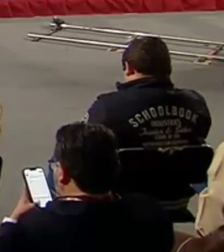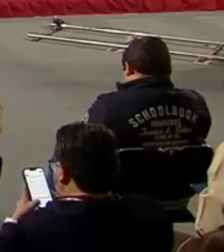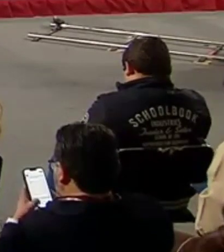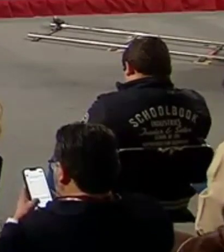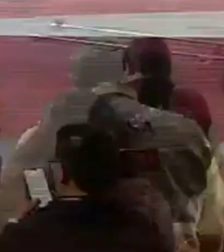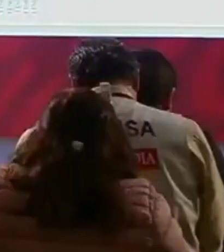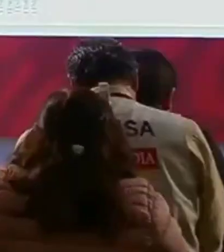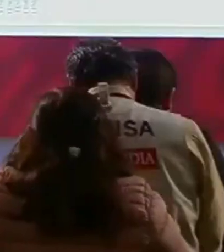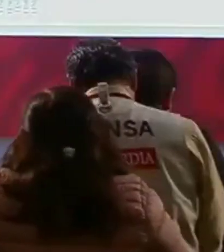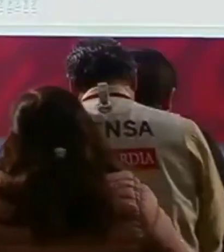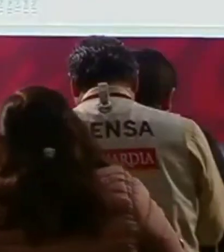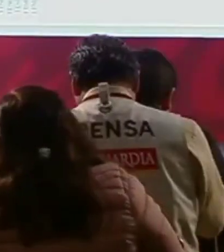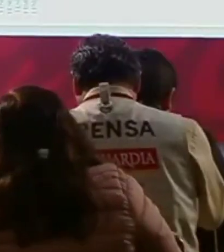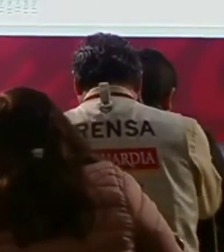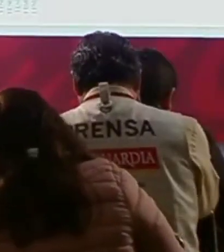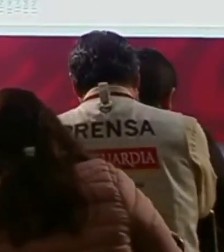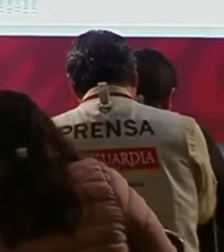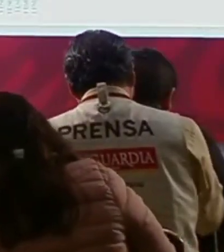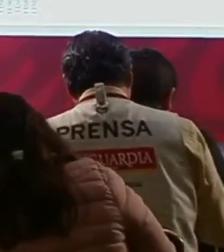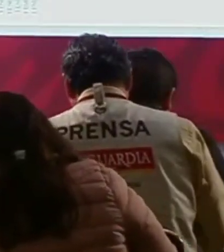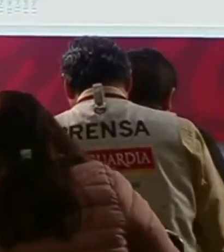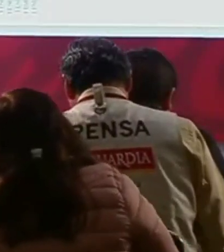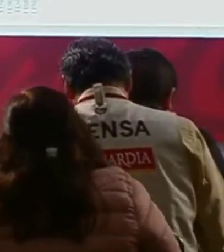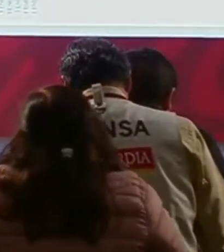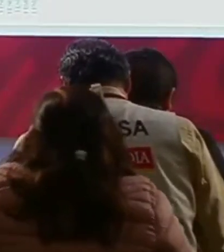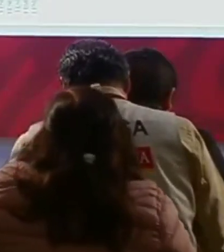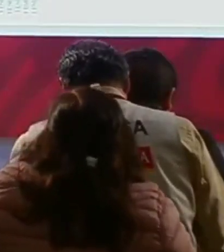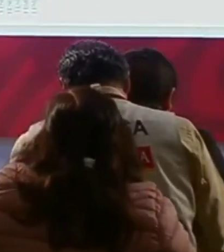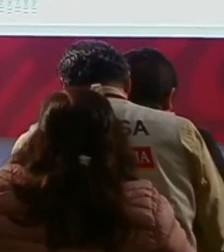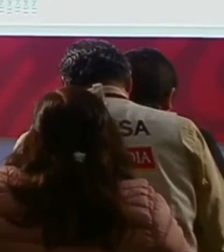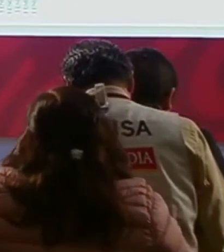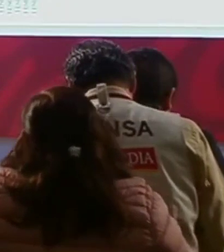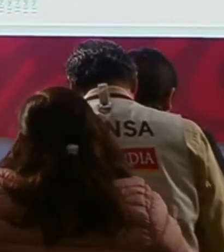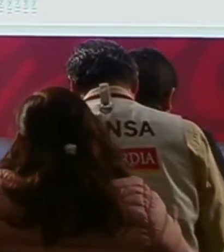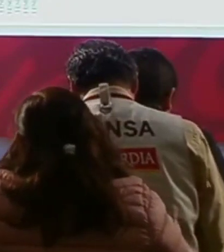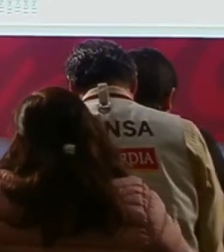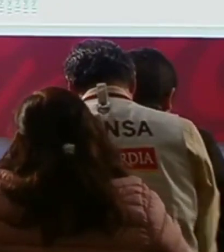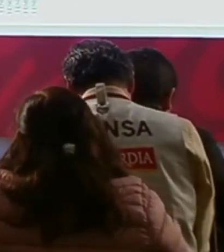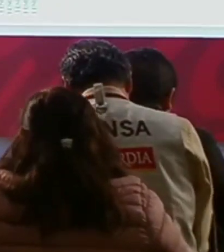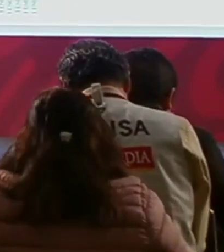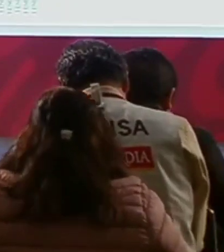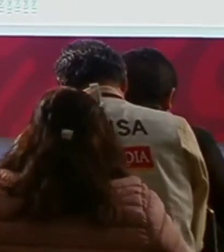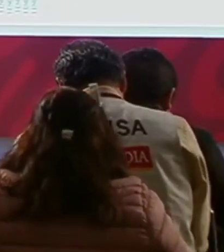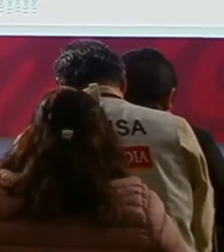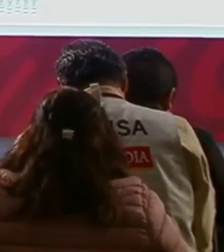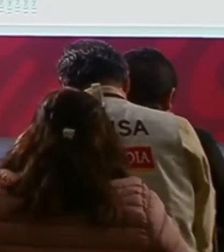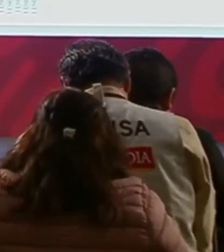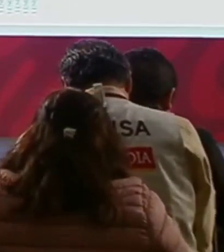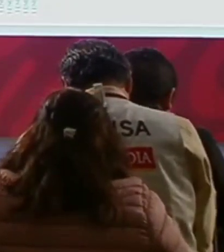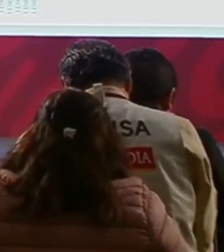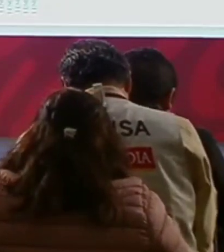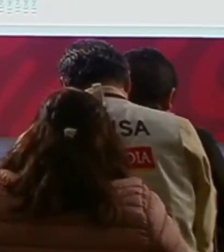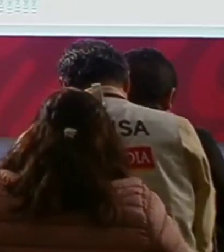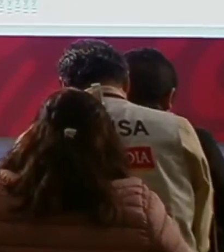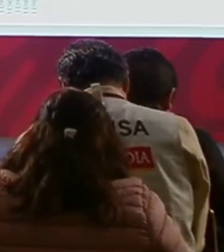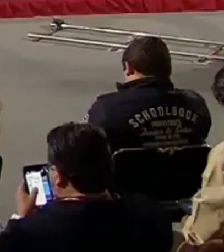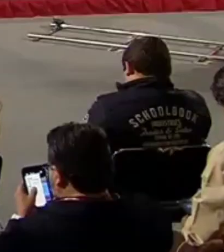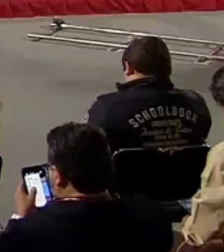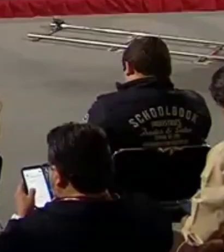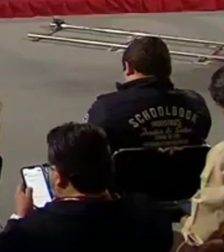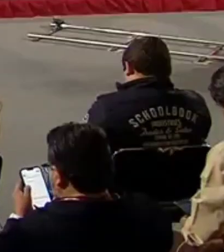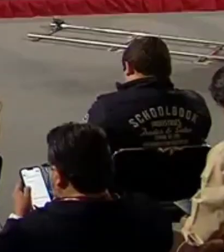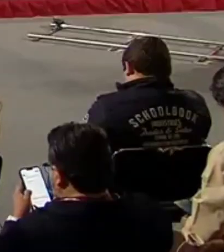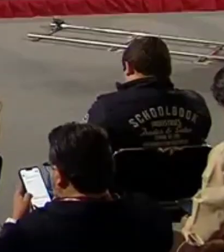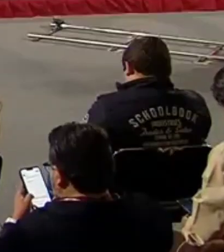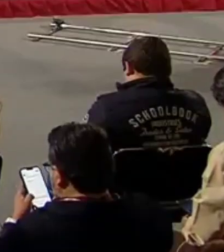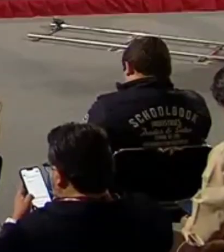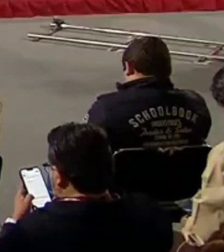gráfica que muestra la recuperación a partir del año en el que llegamos,